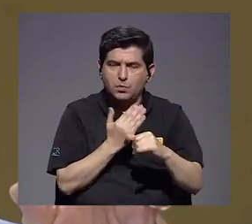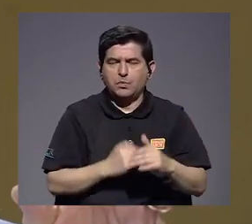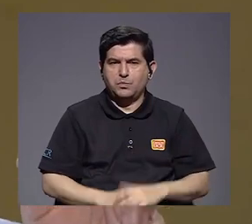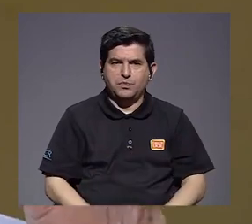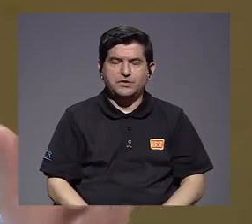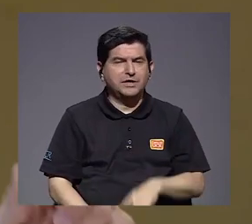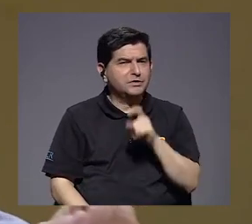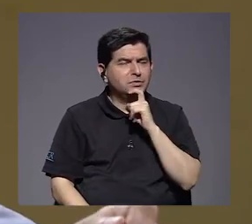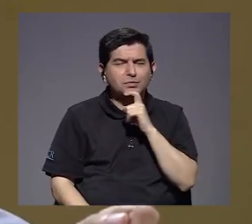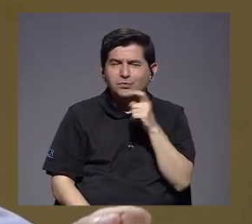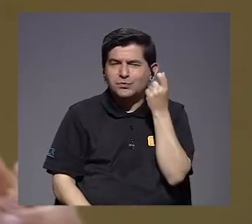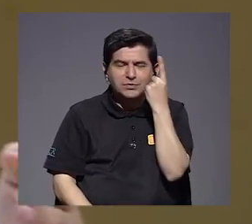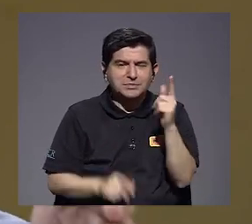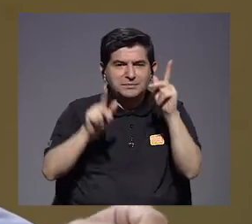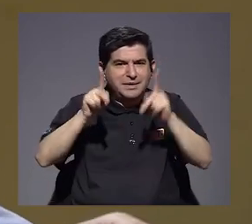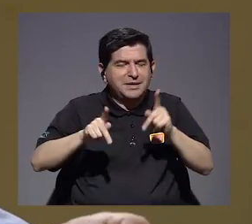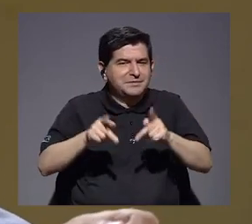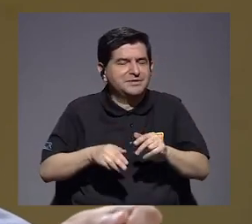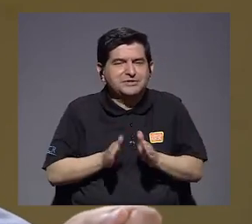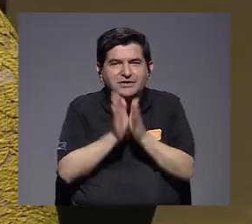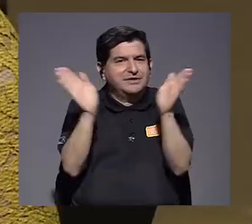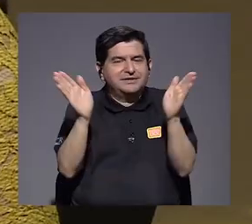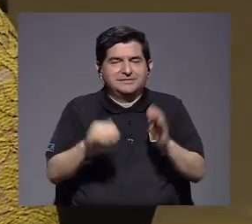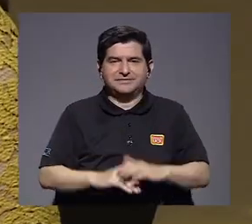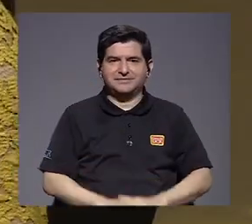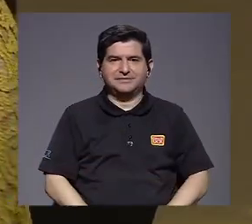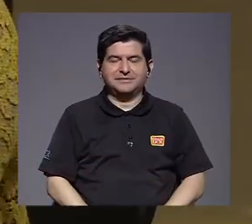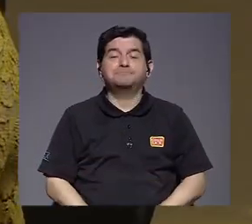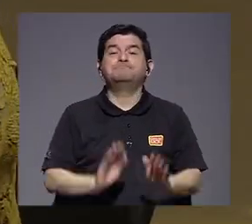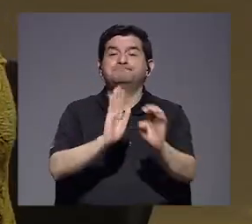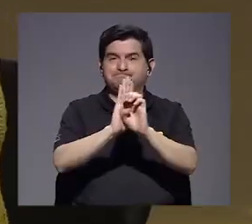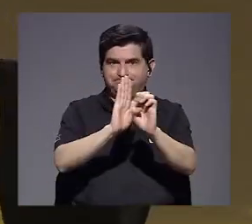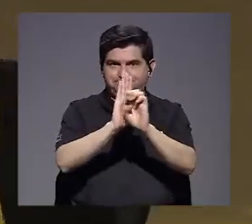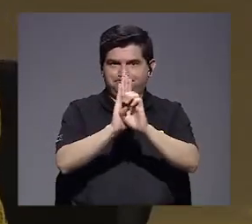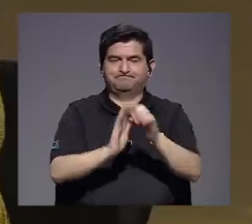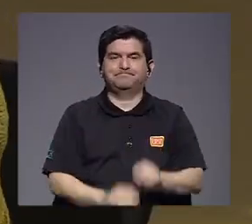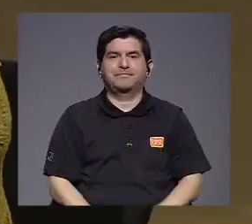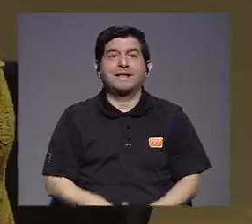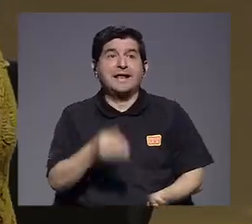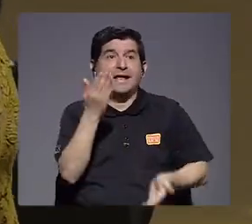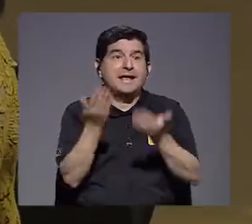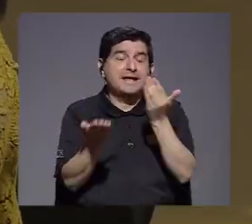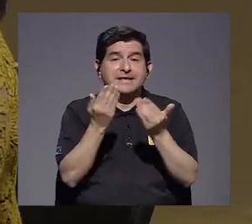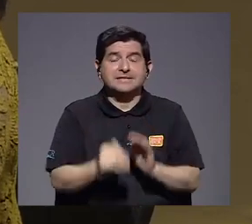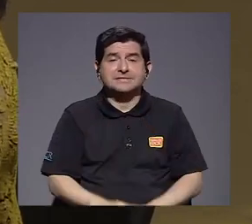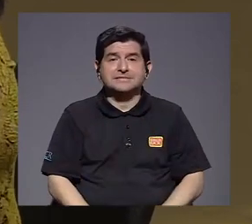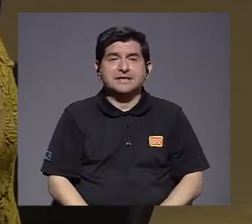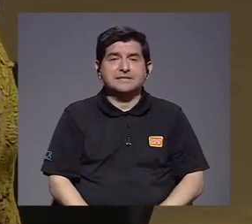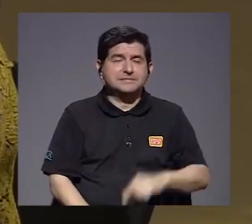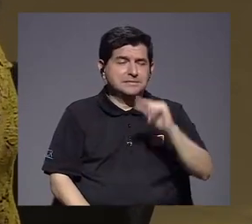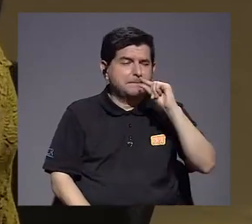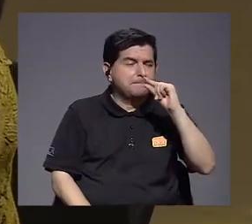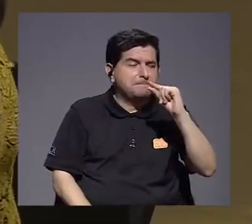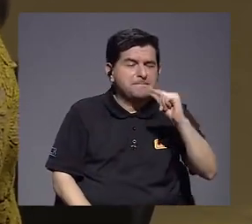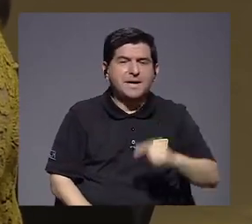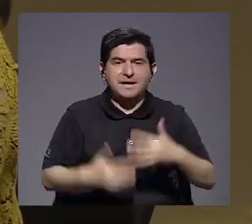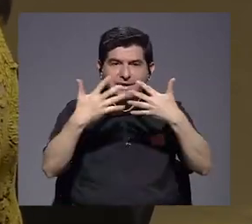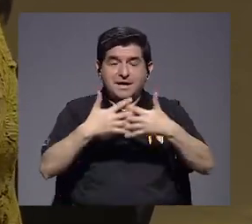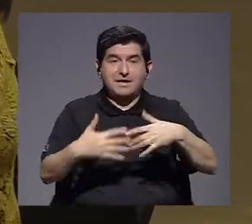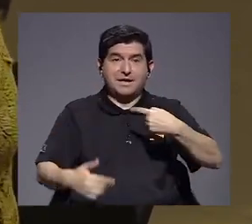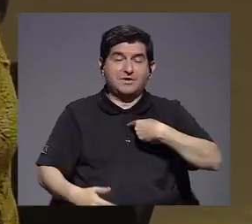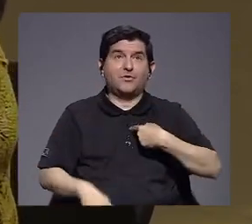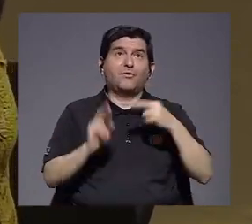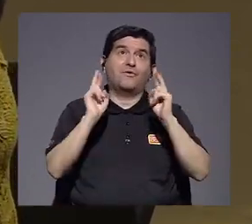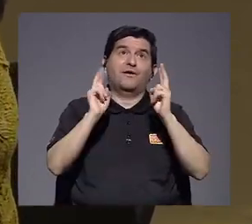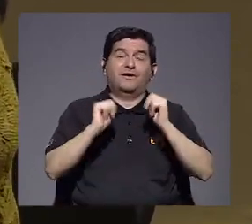es difícil de entender para muchos ciudadanos y ciudadanas? Sí, por ejemplo, quizás si yo soy una microempresaria, ojalá lo